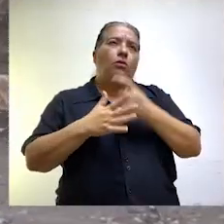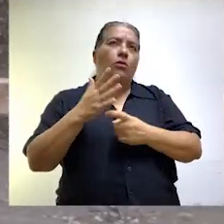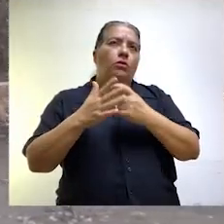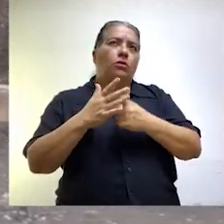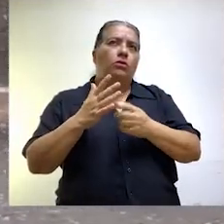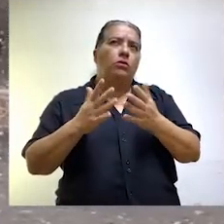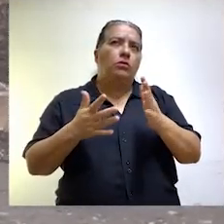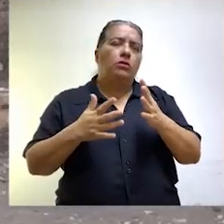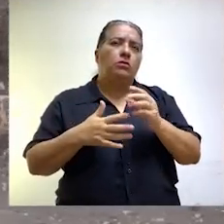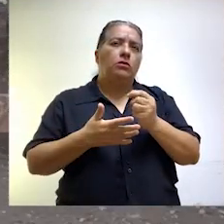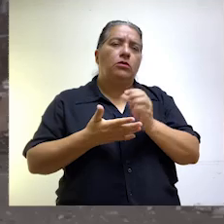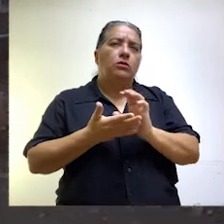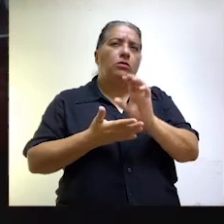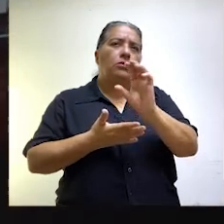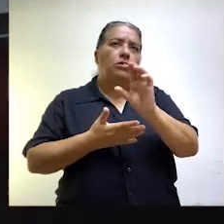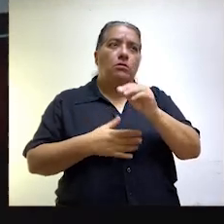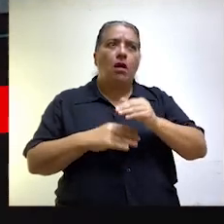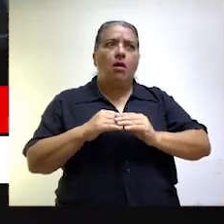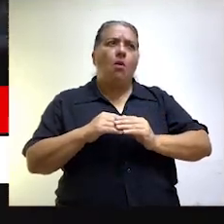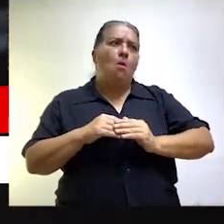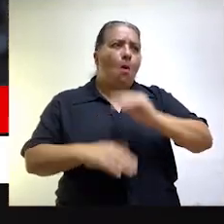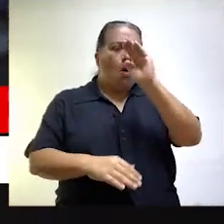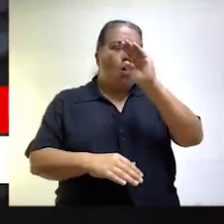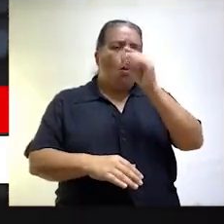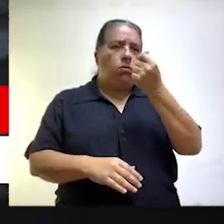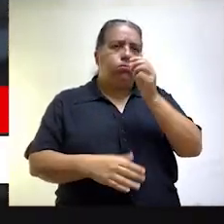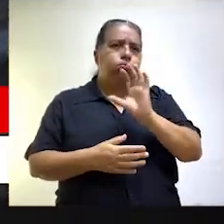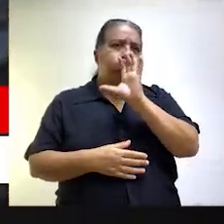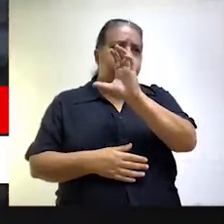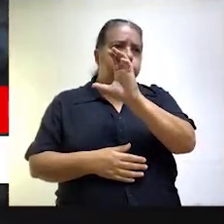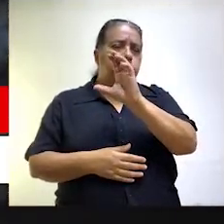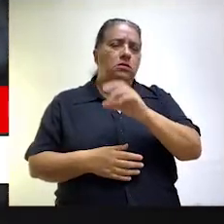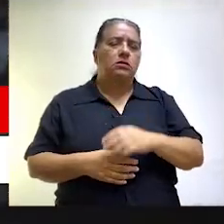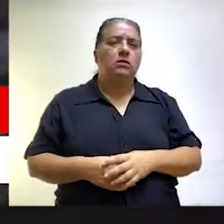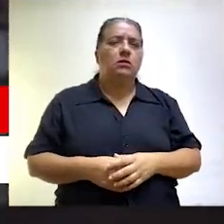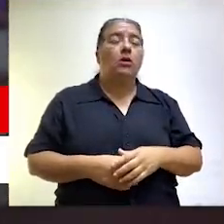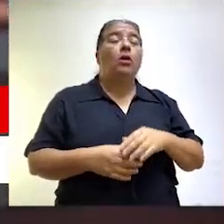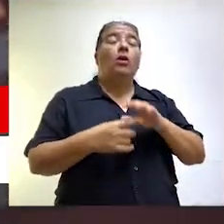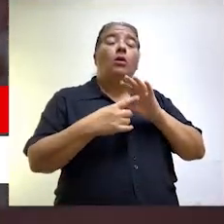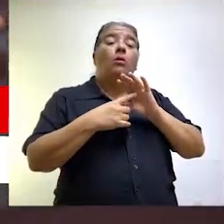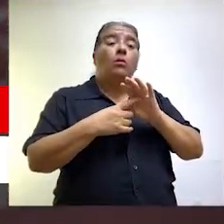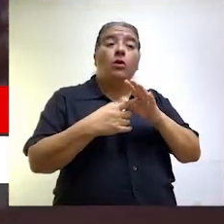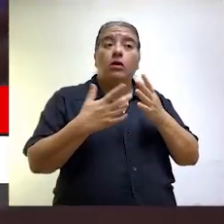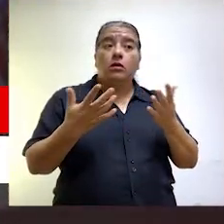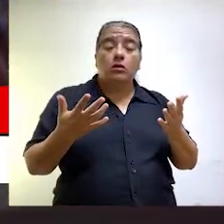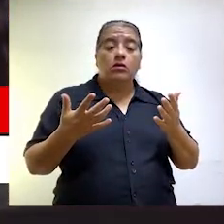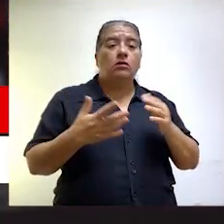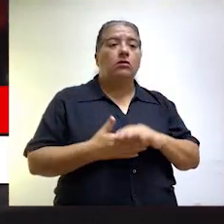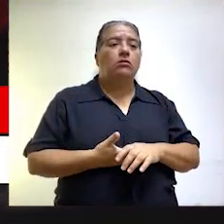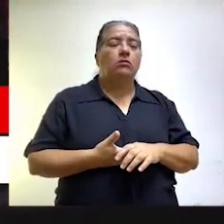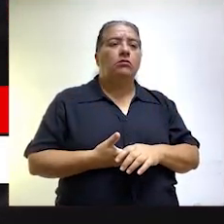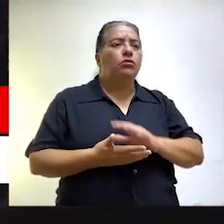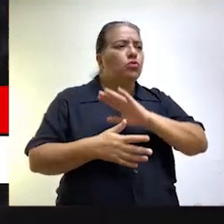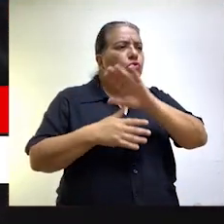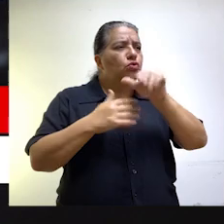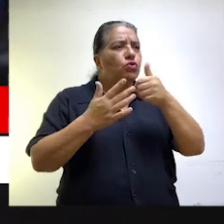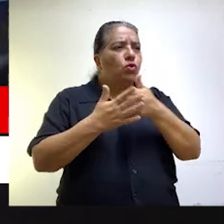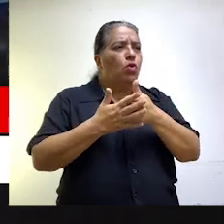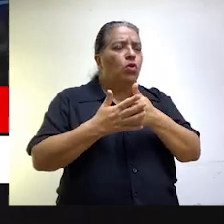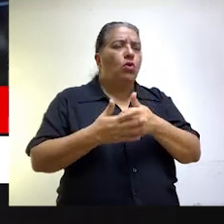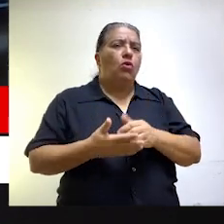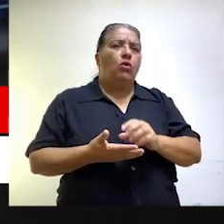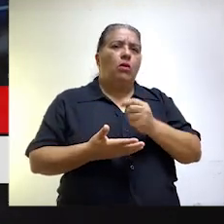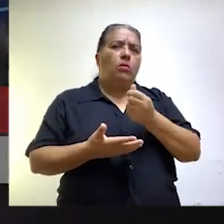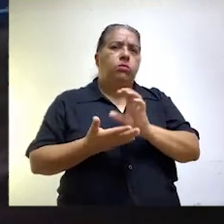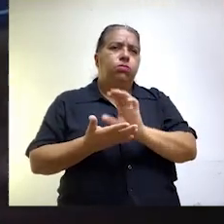costo de inversión un monto evidentemente bastante alto y una muestra muy representativa de lo que es en general todo